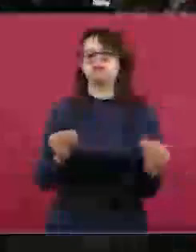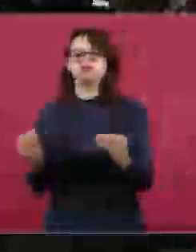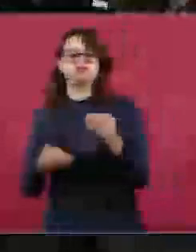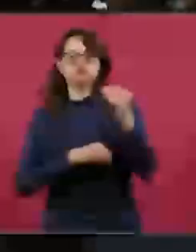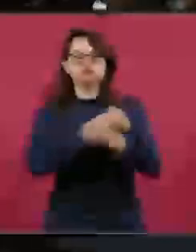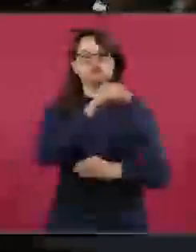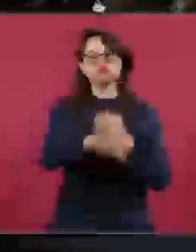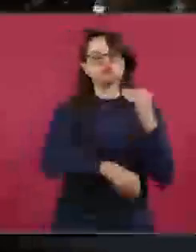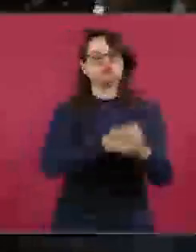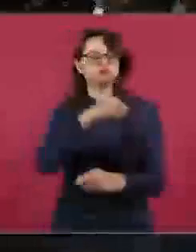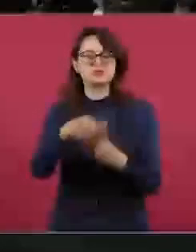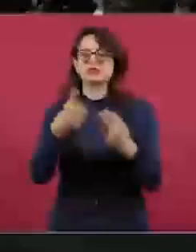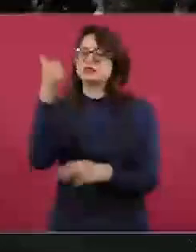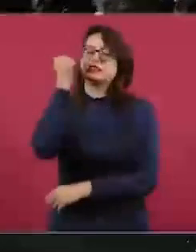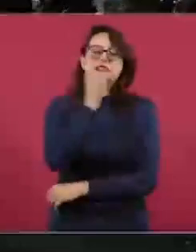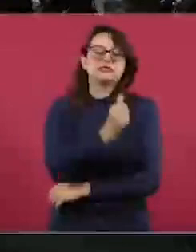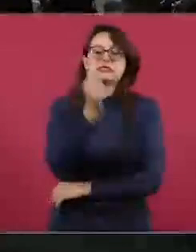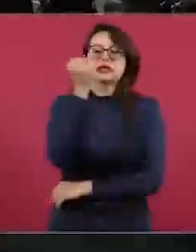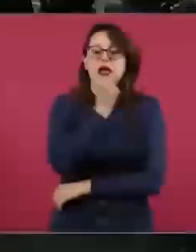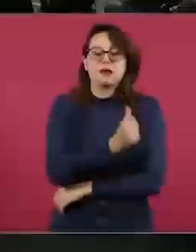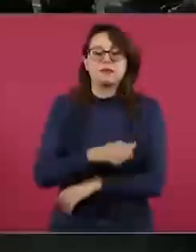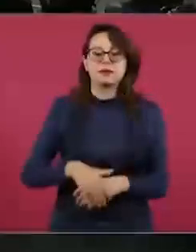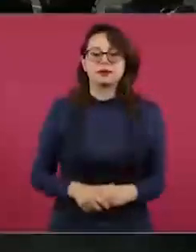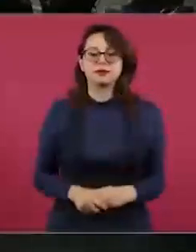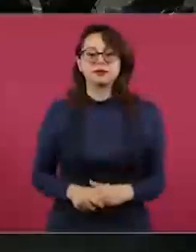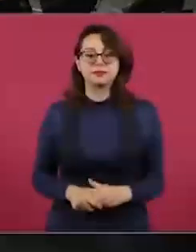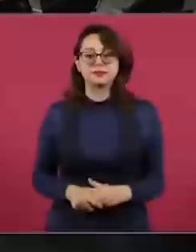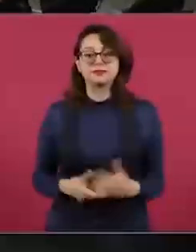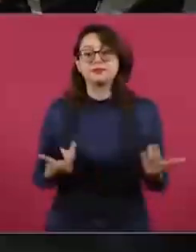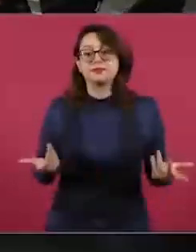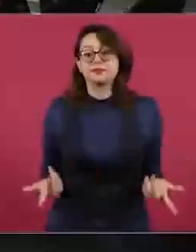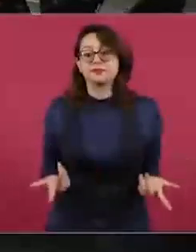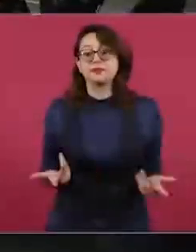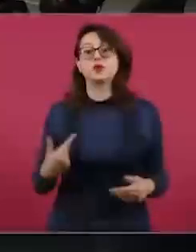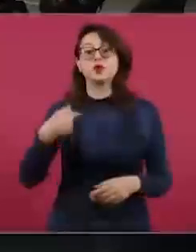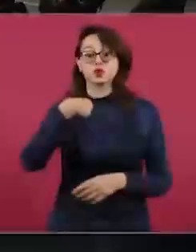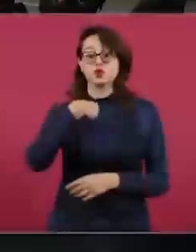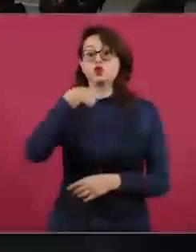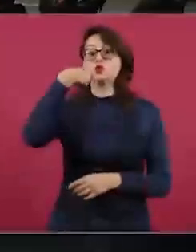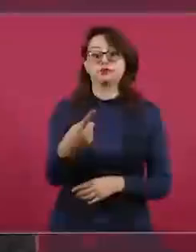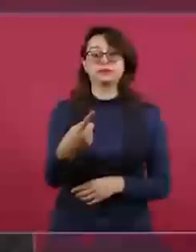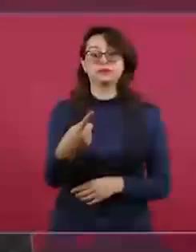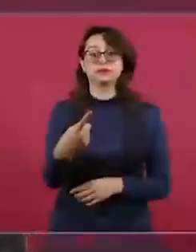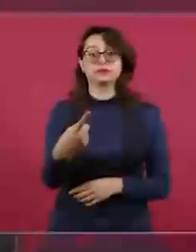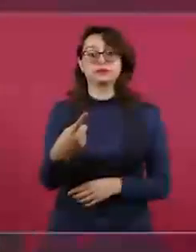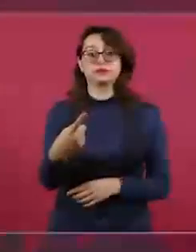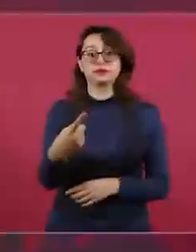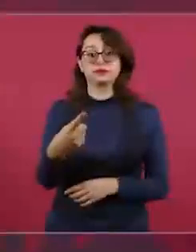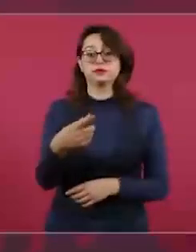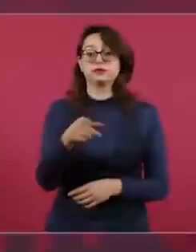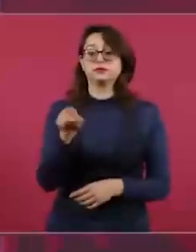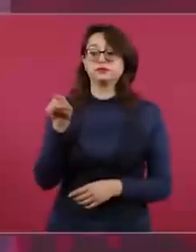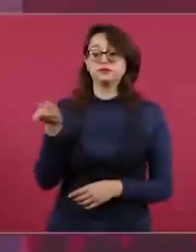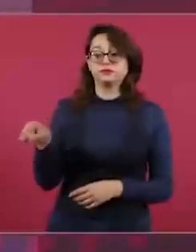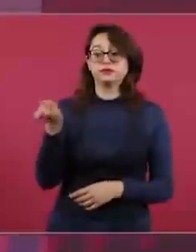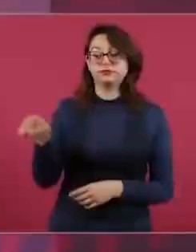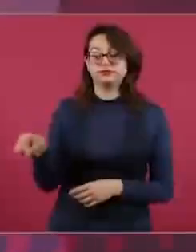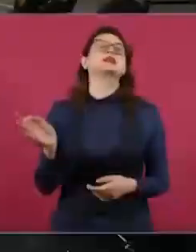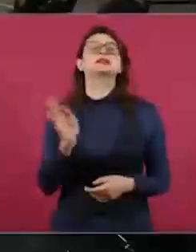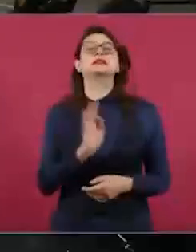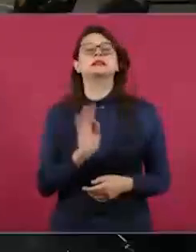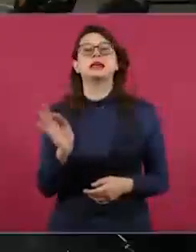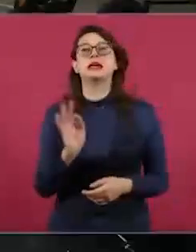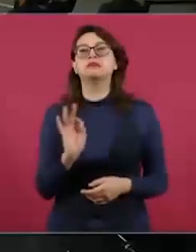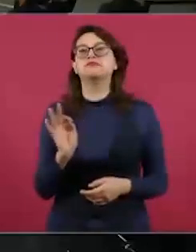Y cuando yo comenté de que la maestra puso a Yunes,